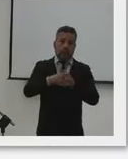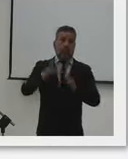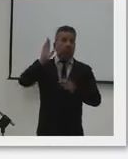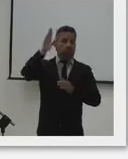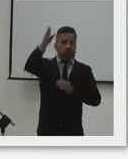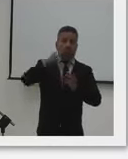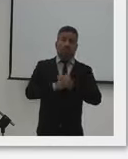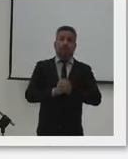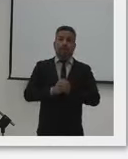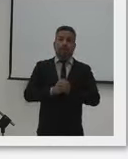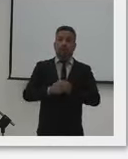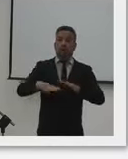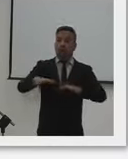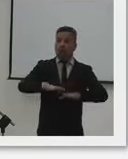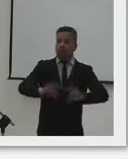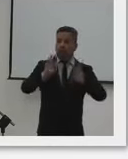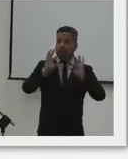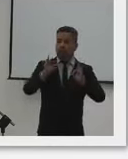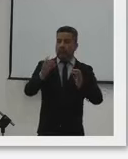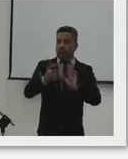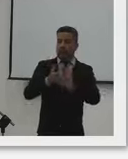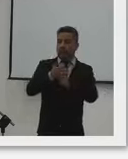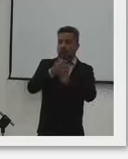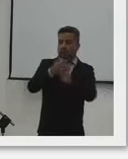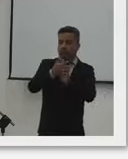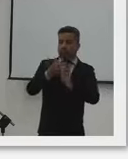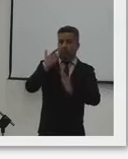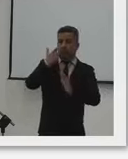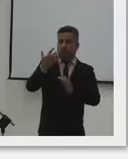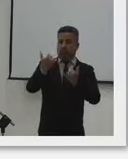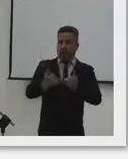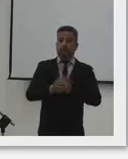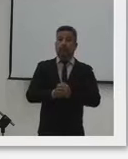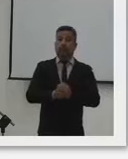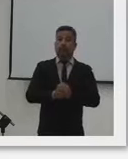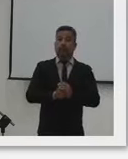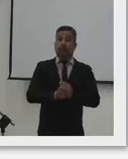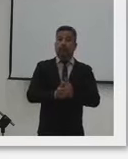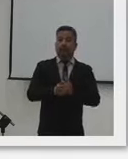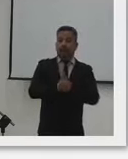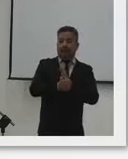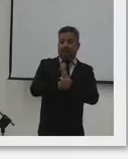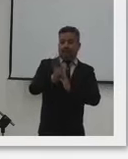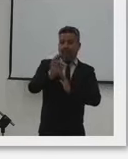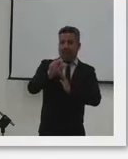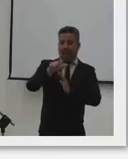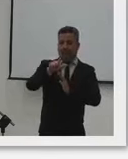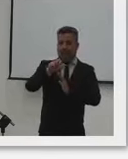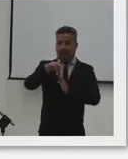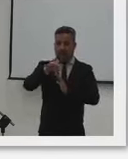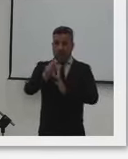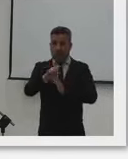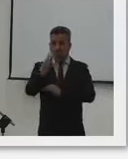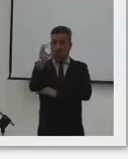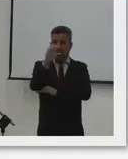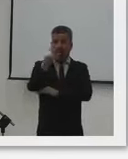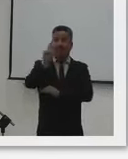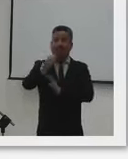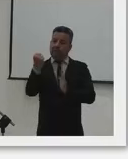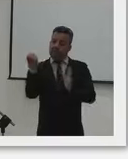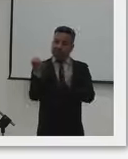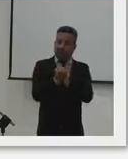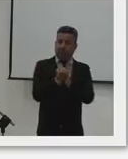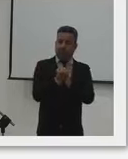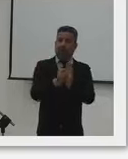venir. Entonces, uno de los grandes hitos, y eso quisiera dejarlo como gran mensaje hoy, es que Talentos Colombia debe ser, debe llevar ese